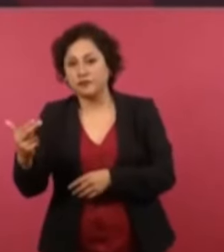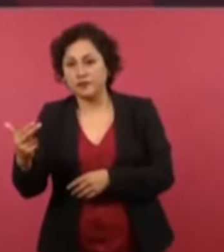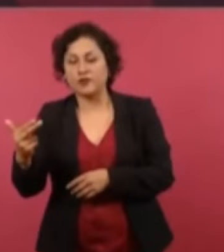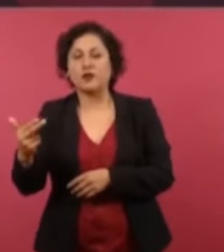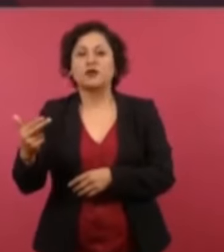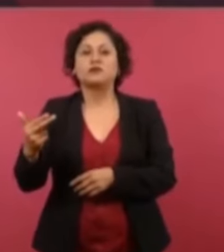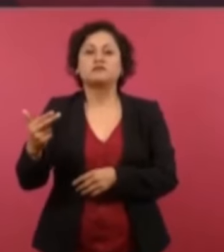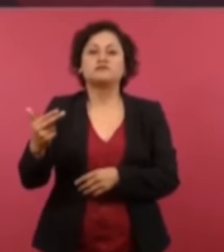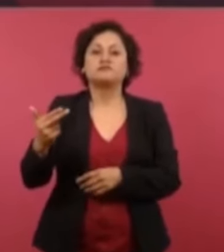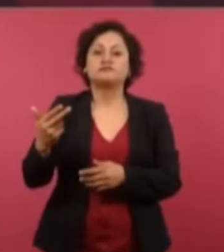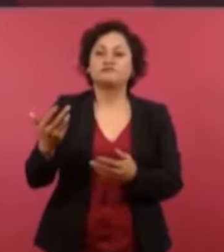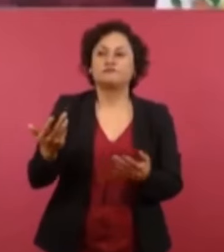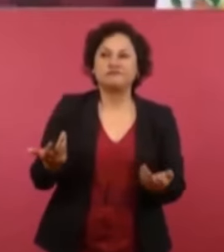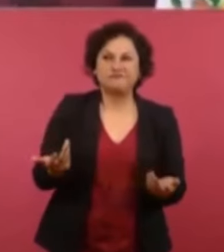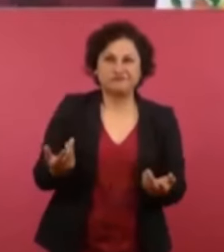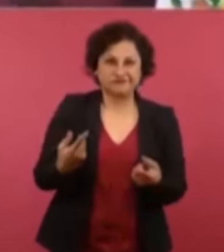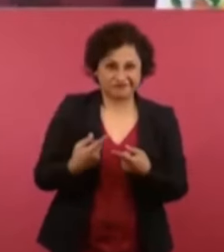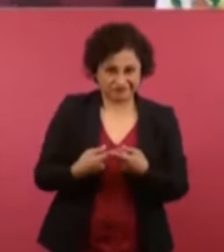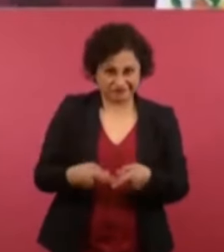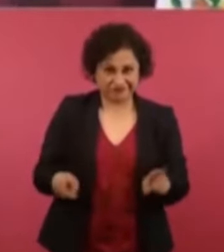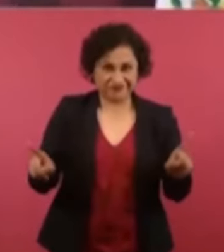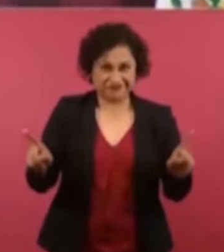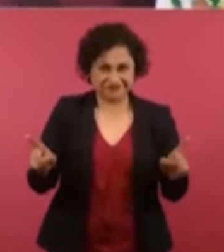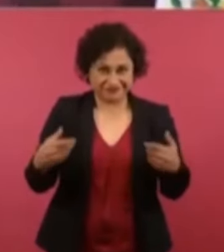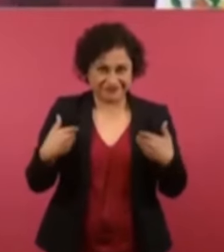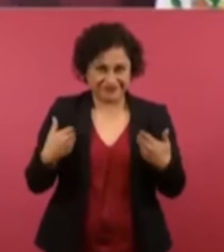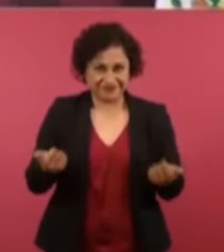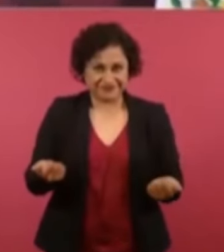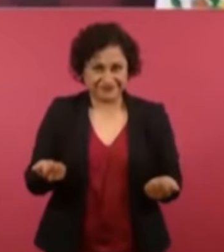entonces, ya eso no,